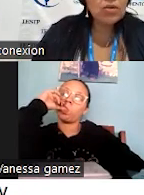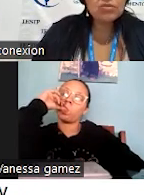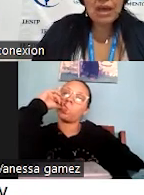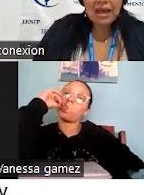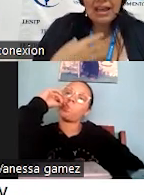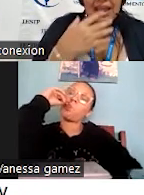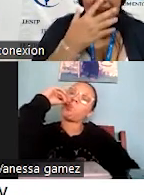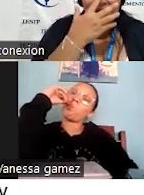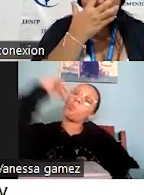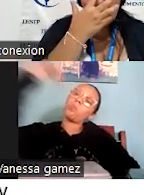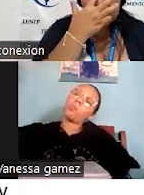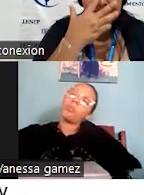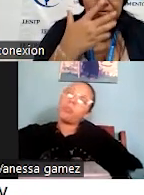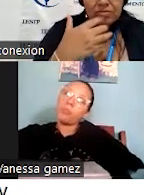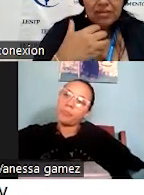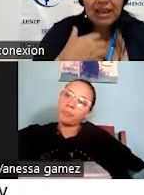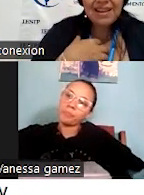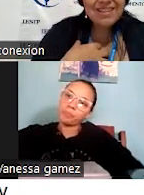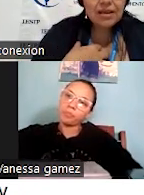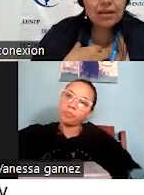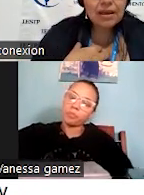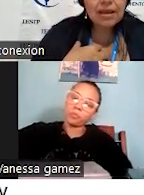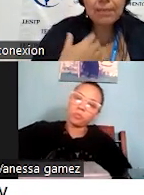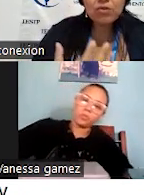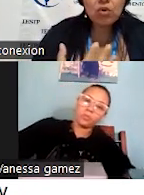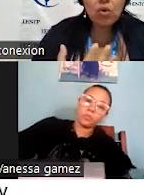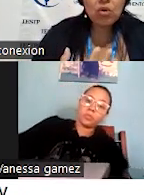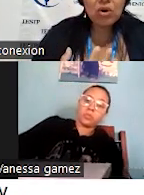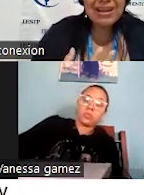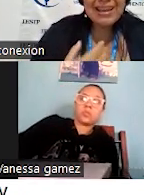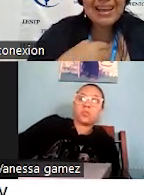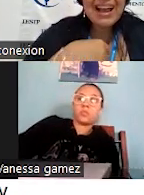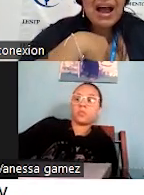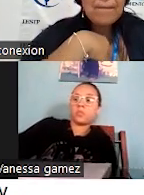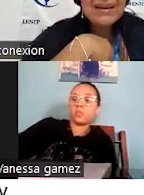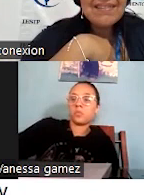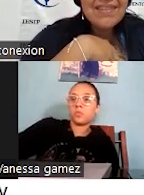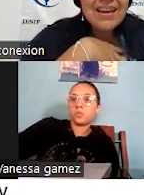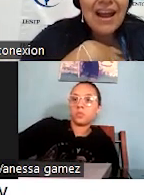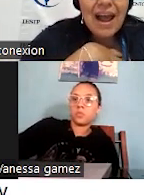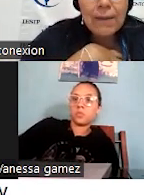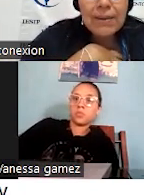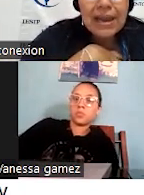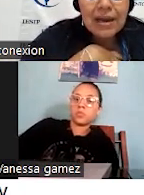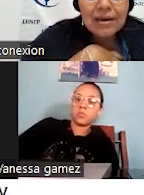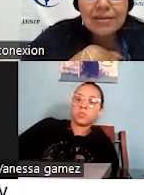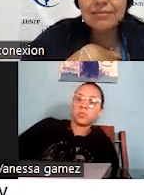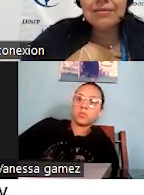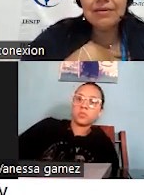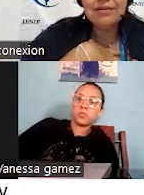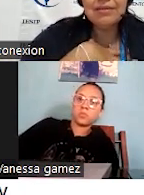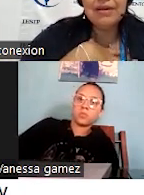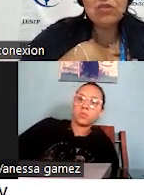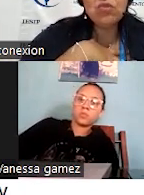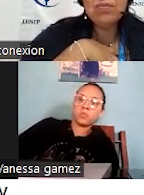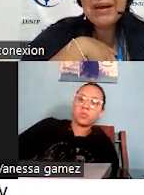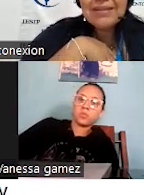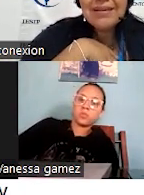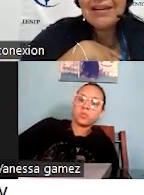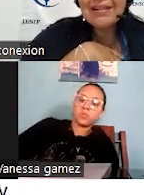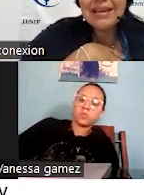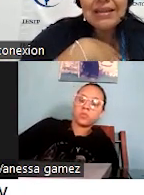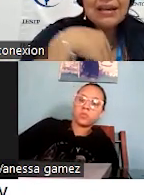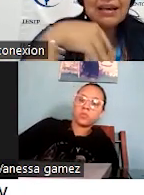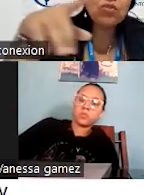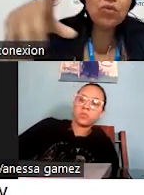servir? O sea, eso es etiqueta, es protocolo, es aprender a hablar, eso es